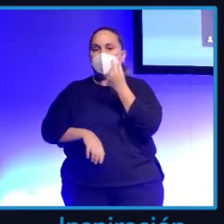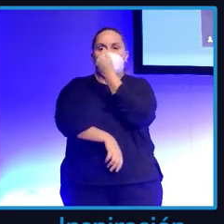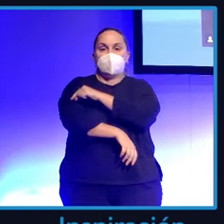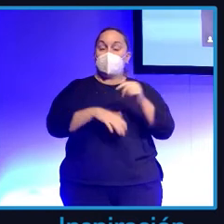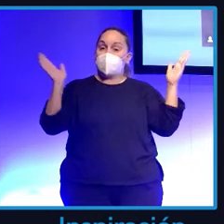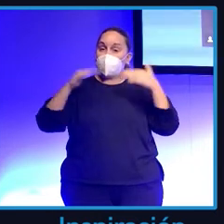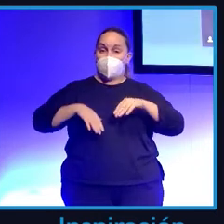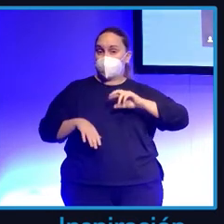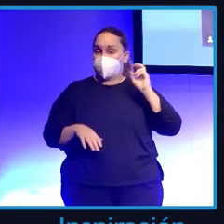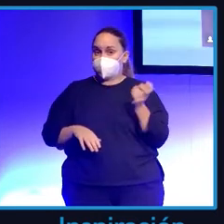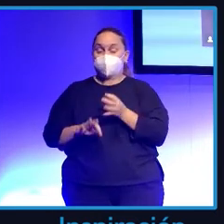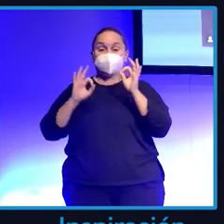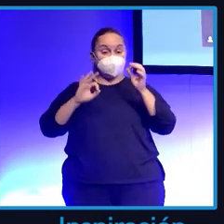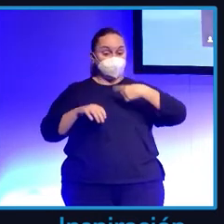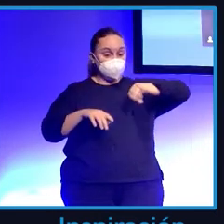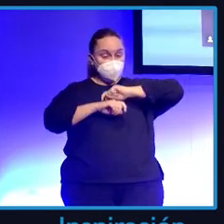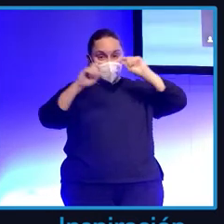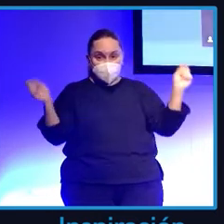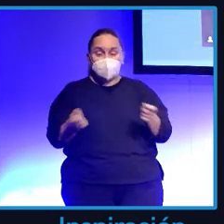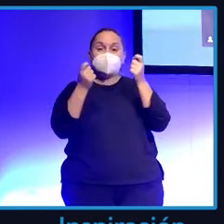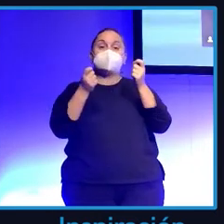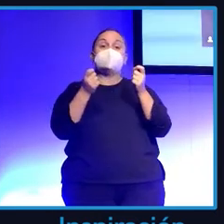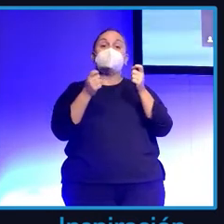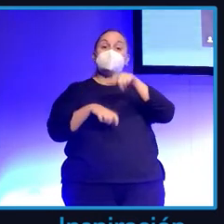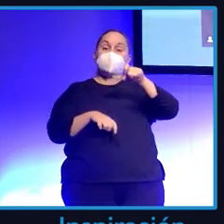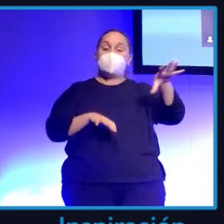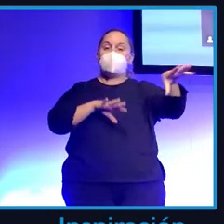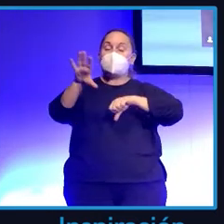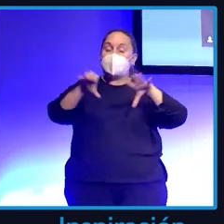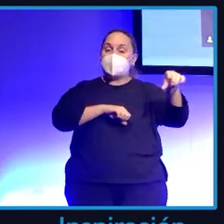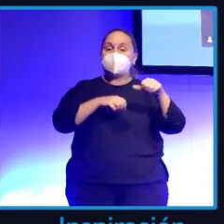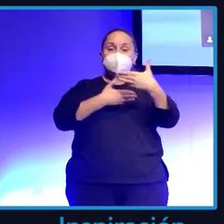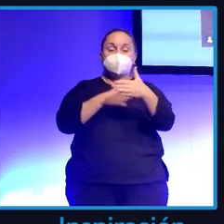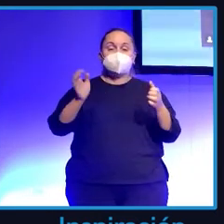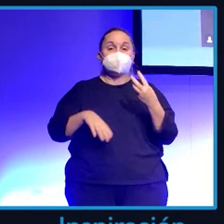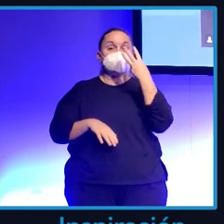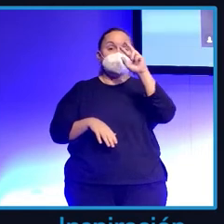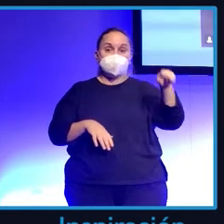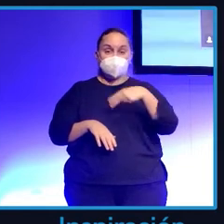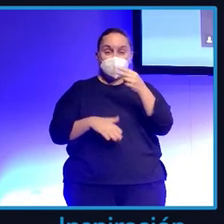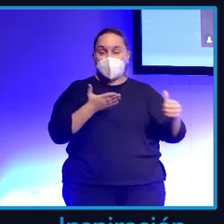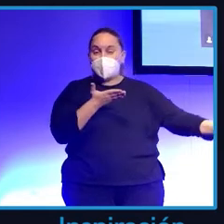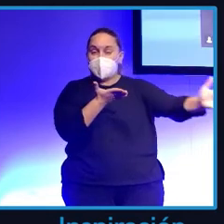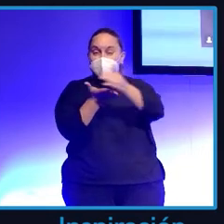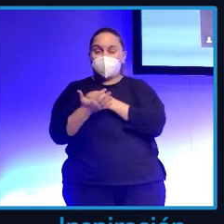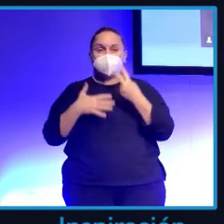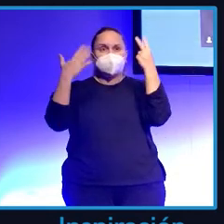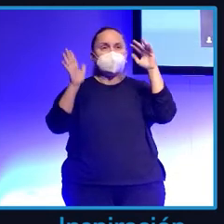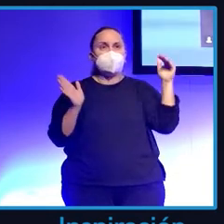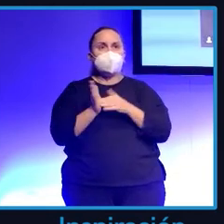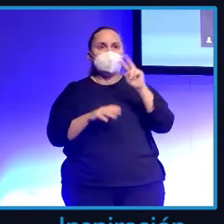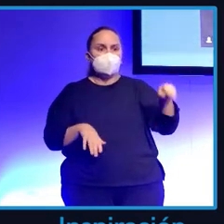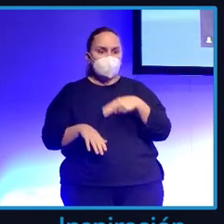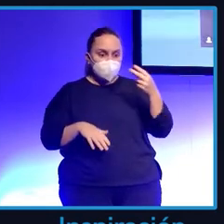Y entonces había que promover que la gente comprara kits de 3 euros y teníamos que conseguir 7.000. Yo hice mis cuentas y dije, 21.000 euros.